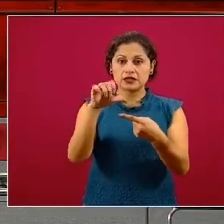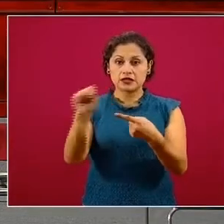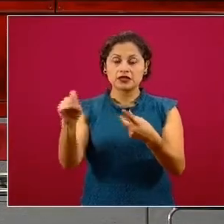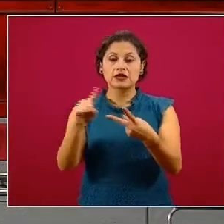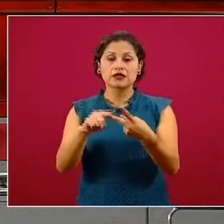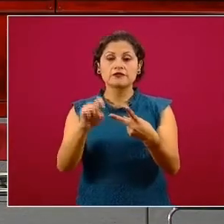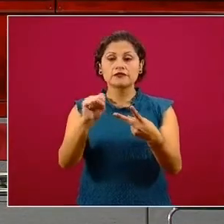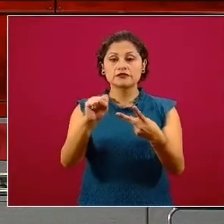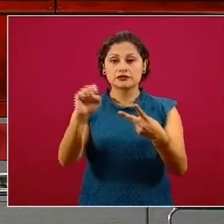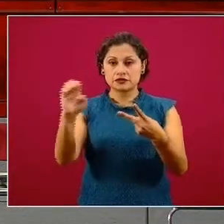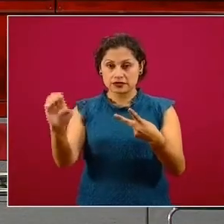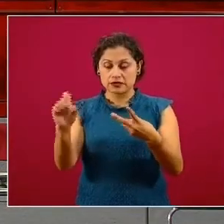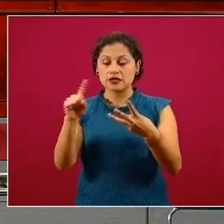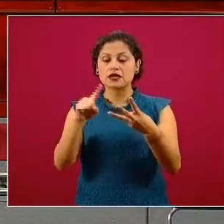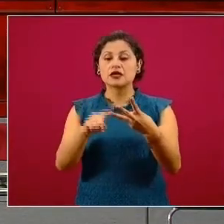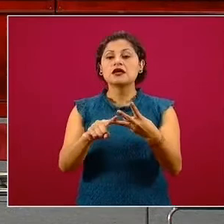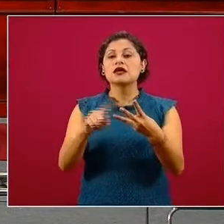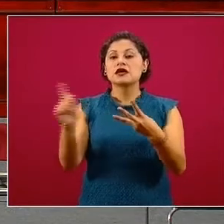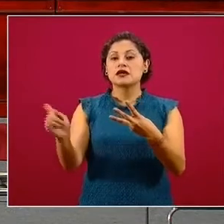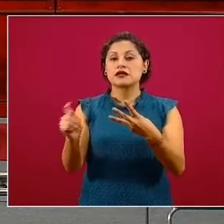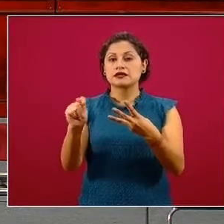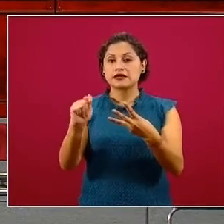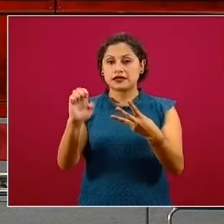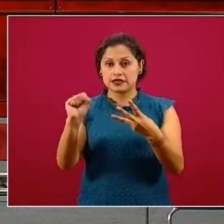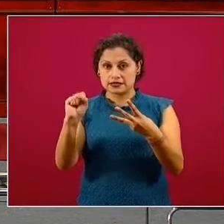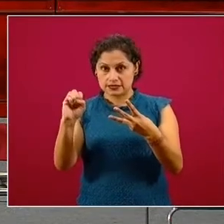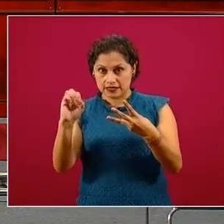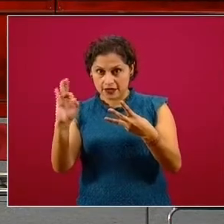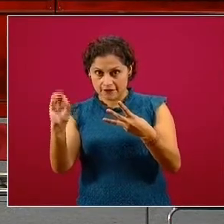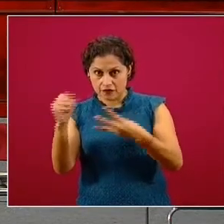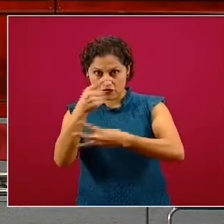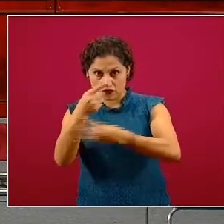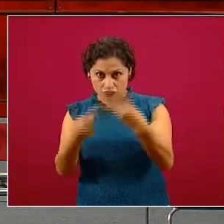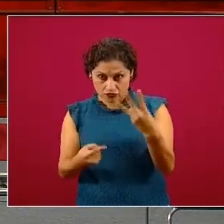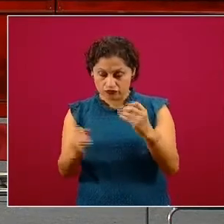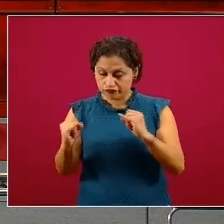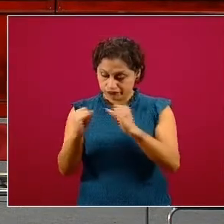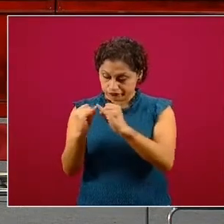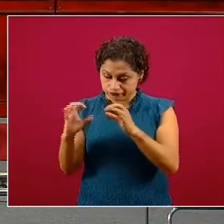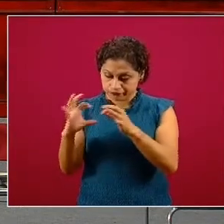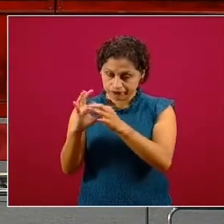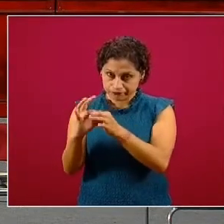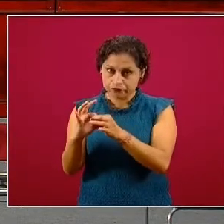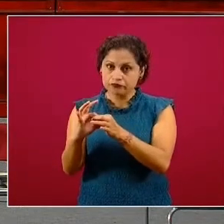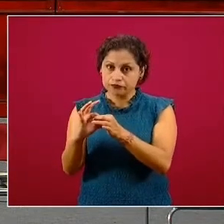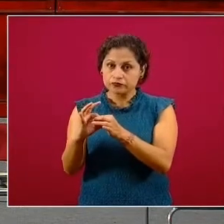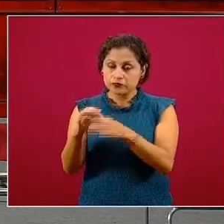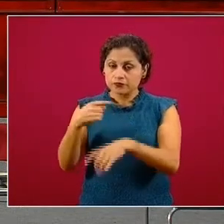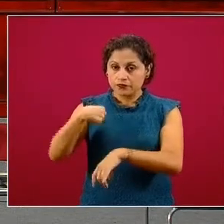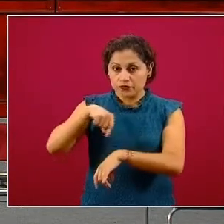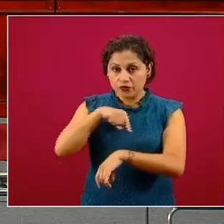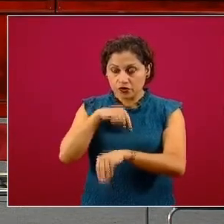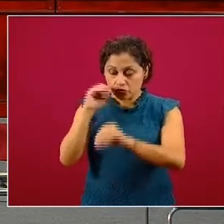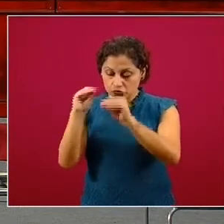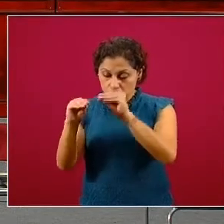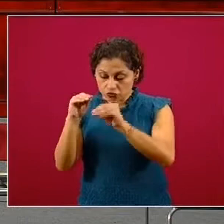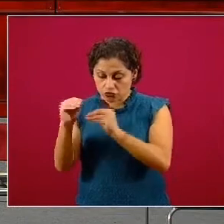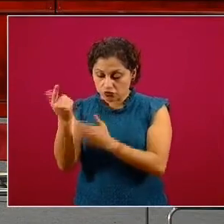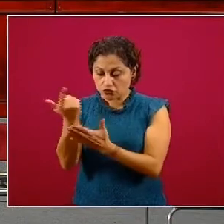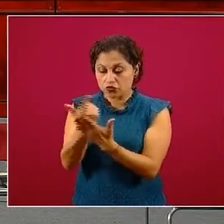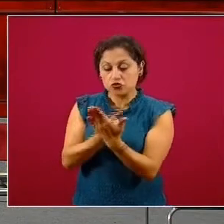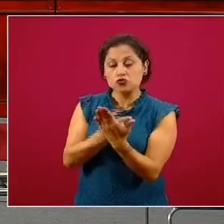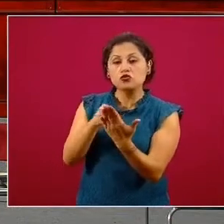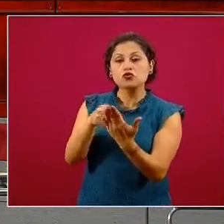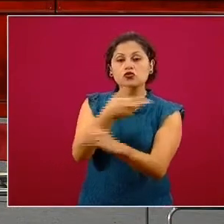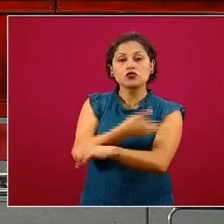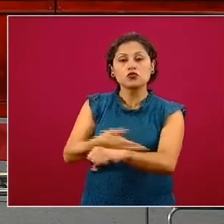y la Tesorería, es que nosotros en alguno de los datos de registro para contactarlos